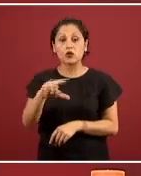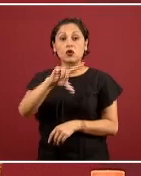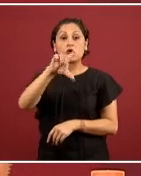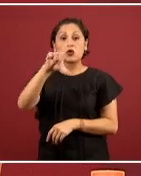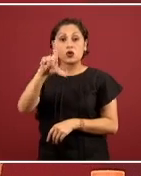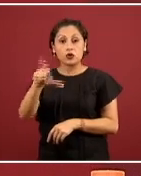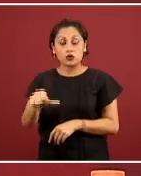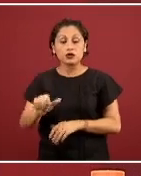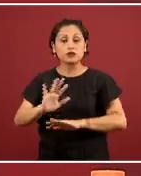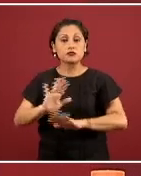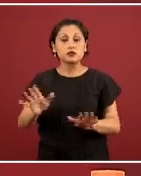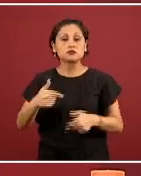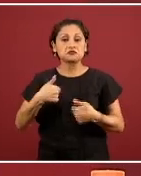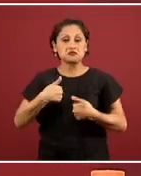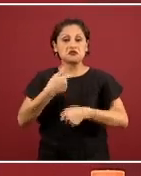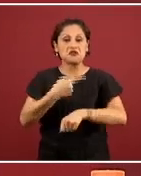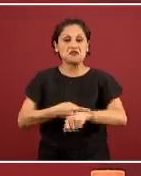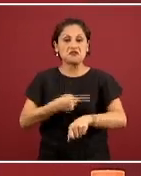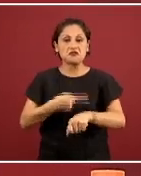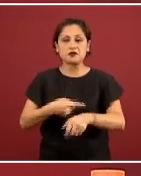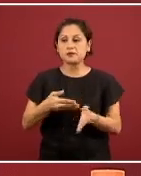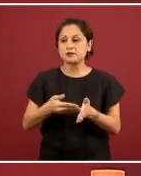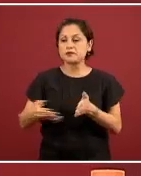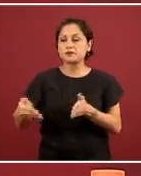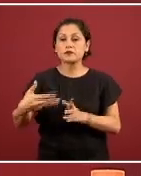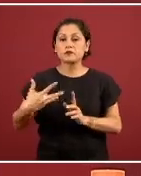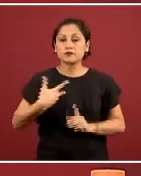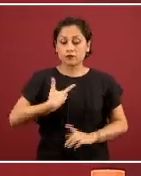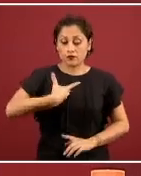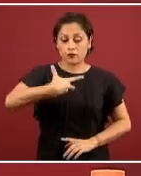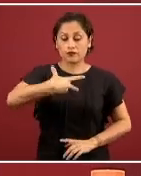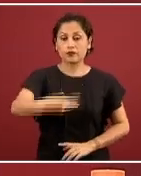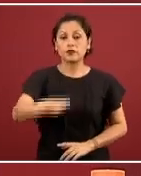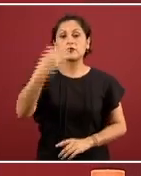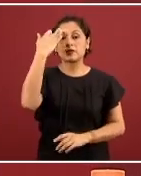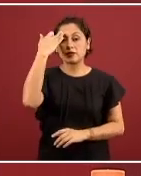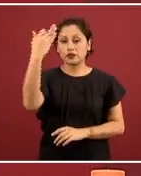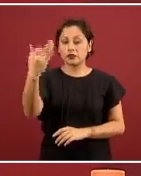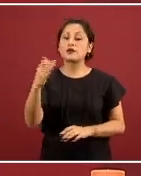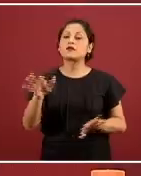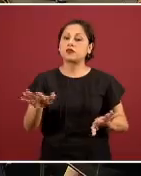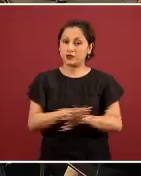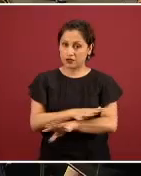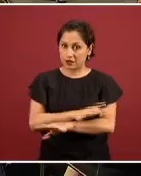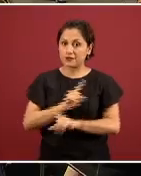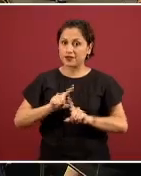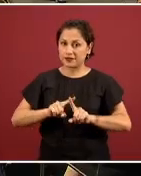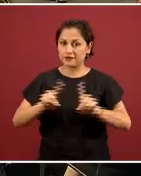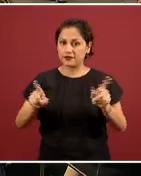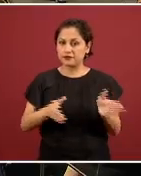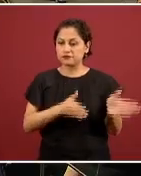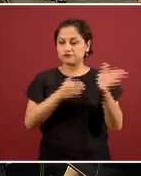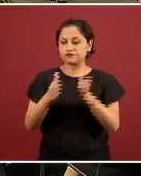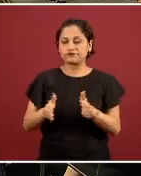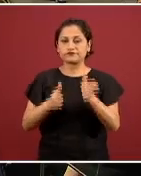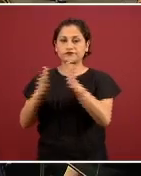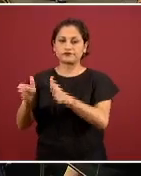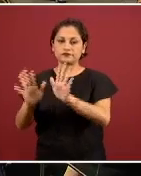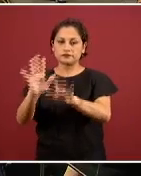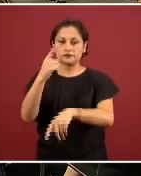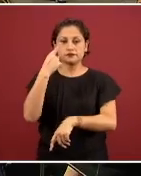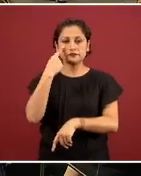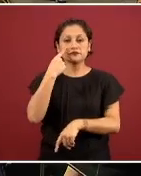capacidad de contagio. Típicamente, no diría la gran mayoría, pero una proporción muy grande de enfermedades